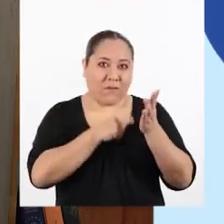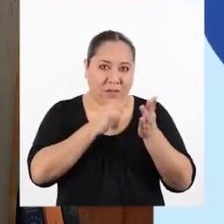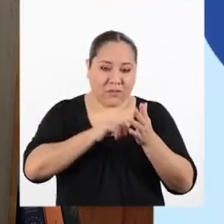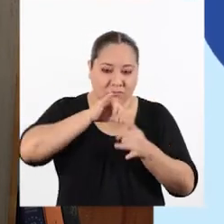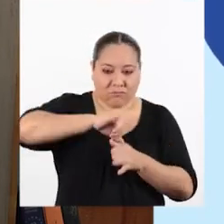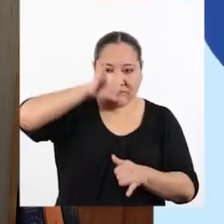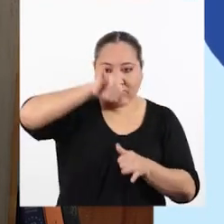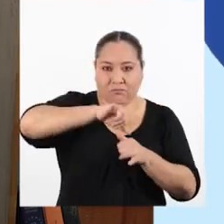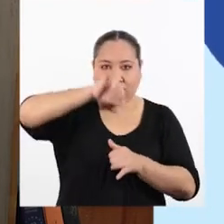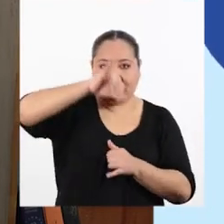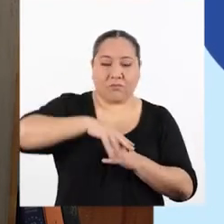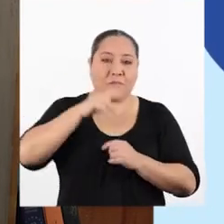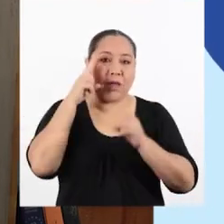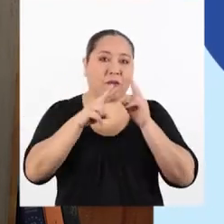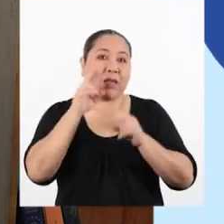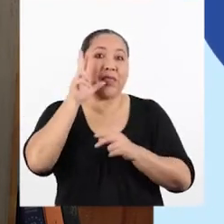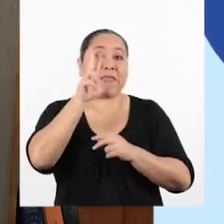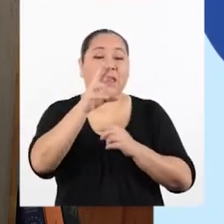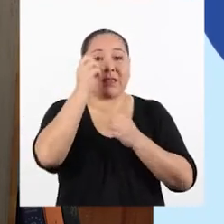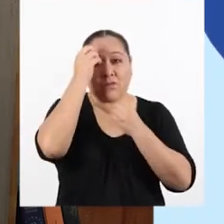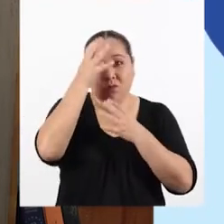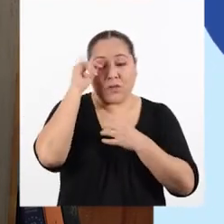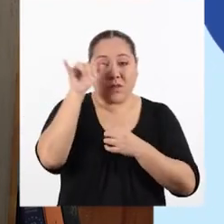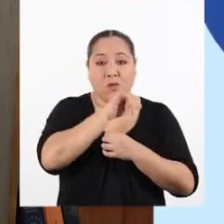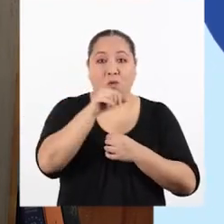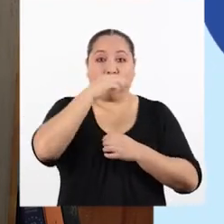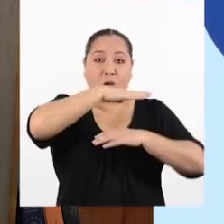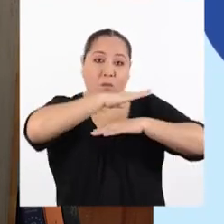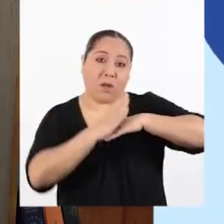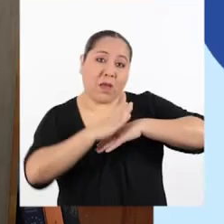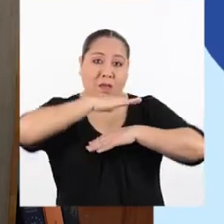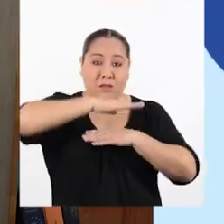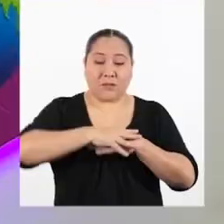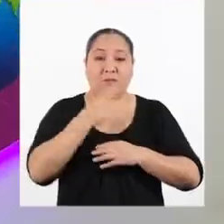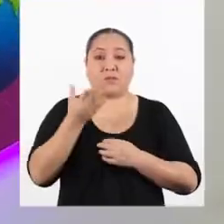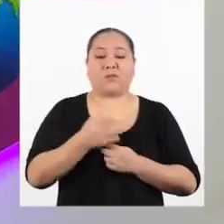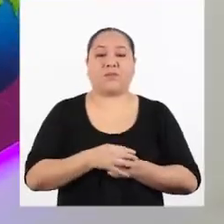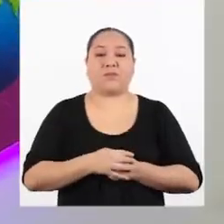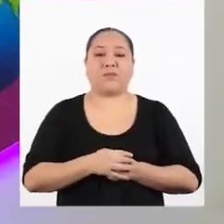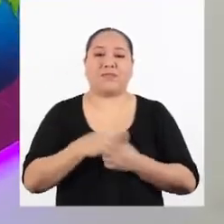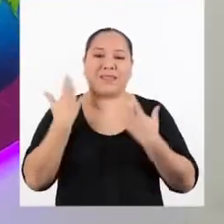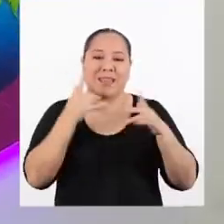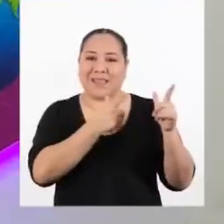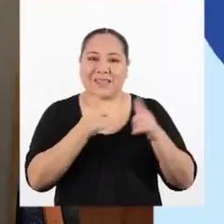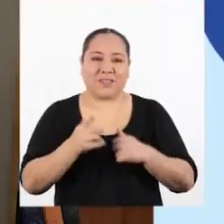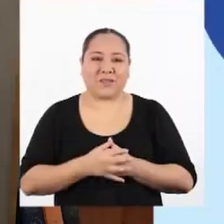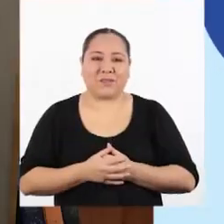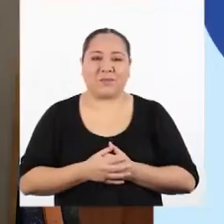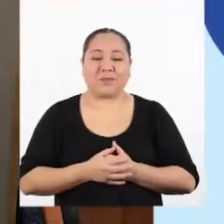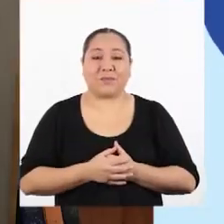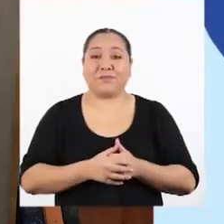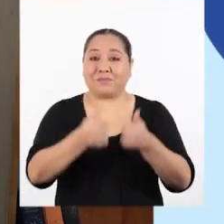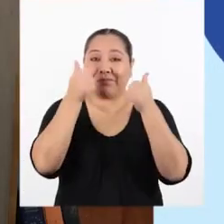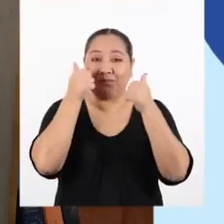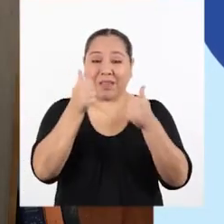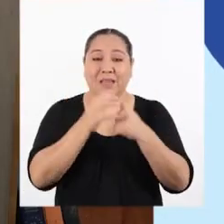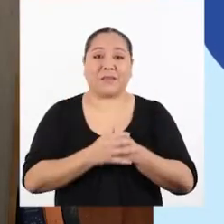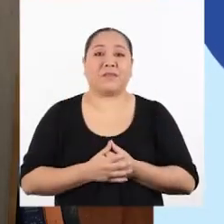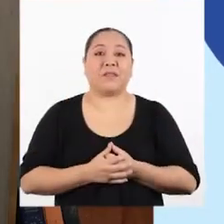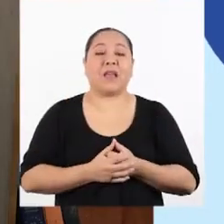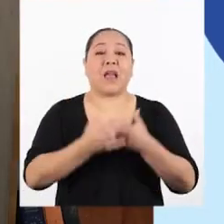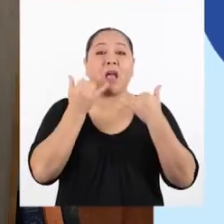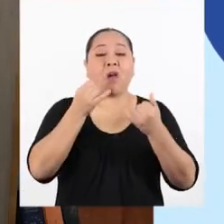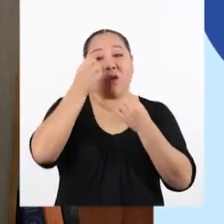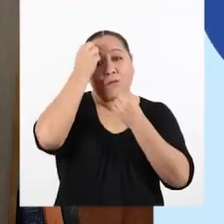para tener tres datos del mismo brazo de resistencia. Ya lo tengo. Muy bien. Ahora